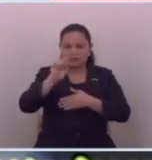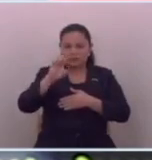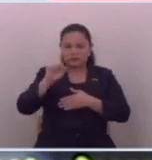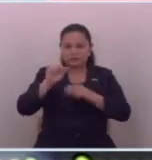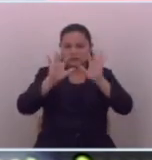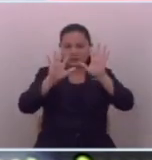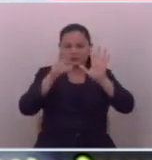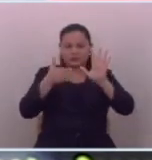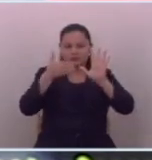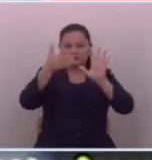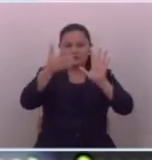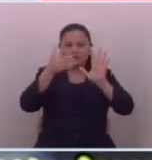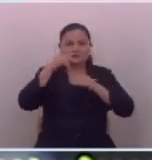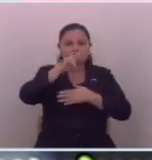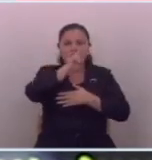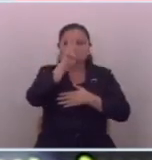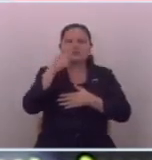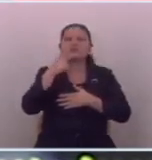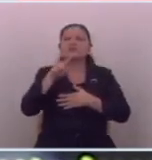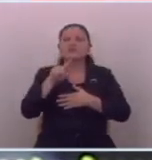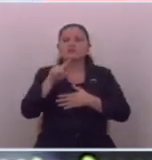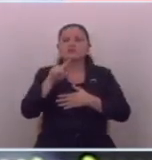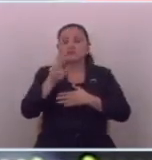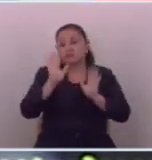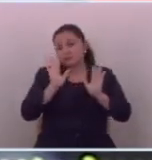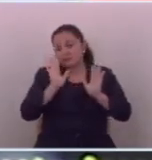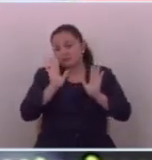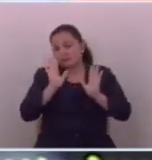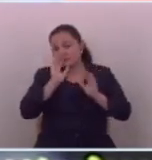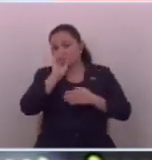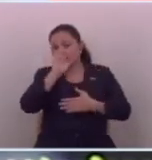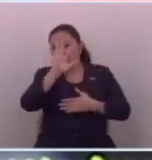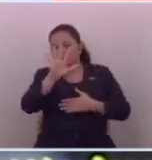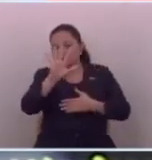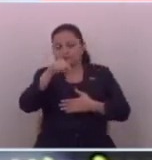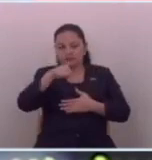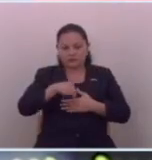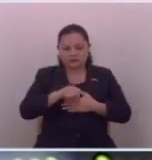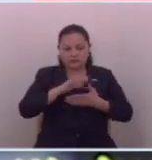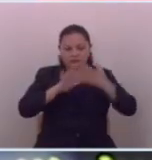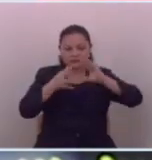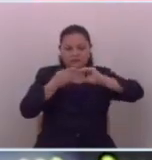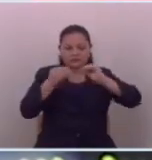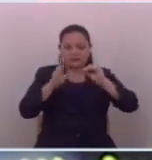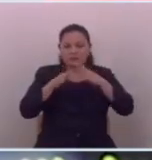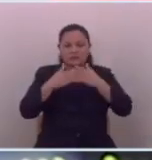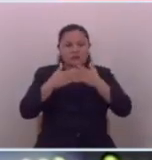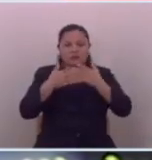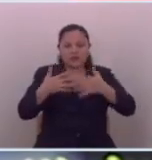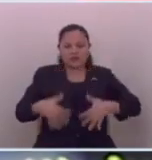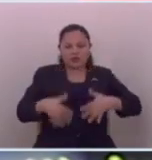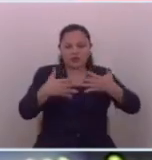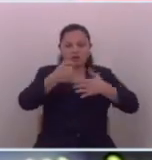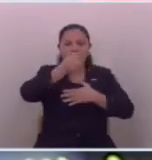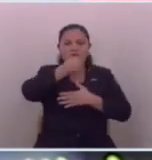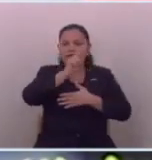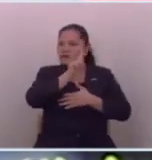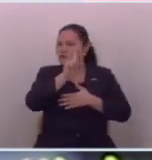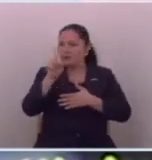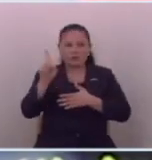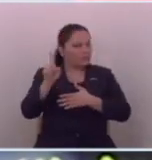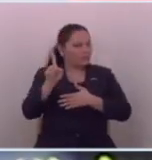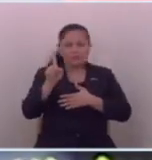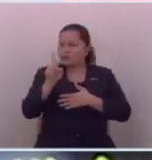esos 10 años de gobierno del FMLN digo aquí se ha dicho que no hay que jugar a ser periodistas